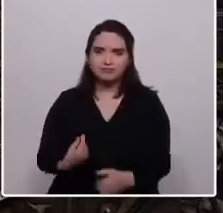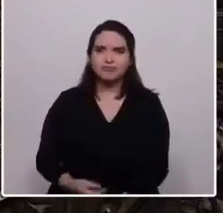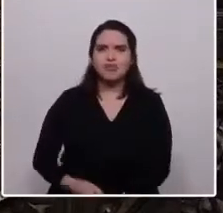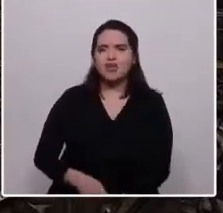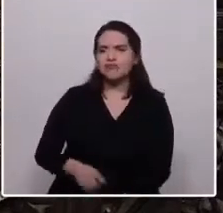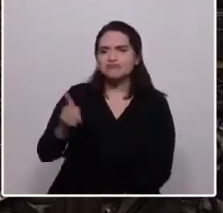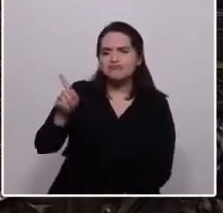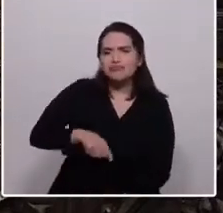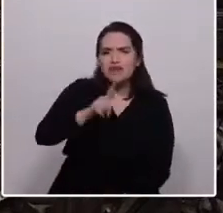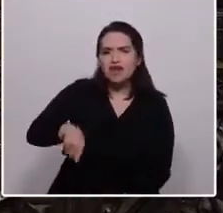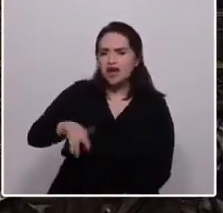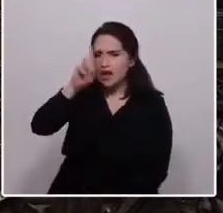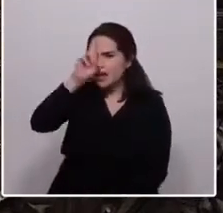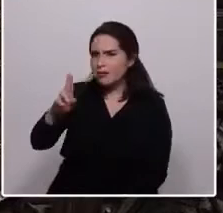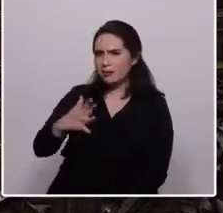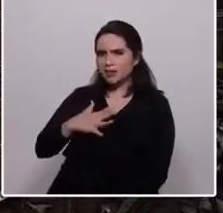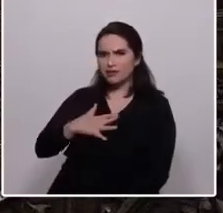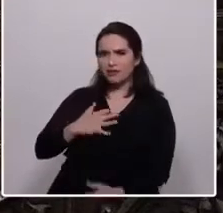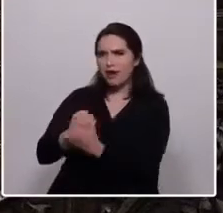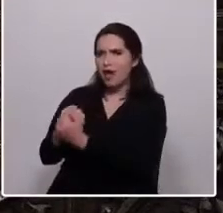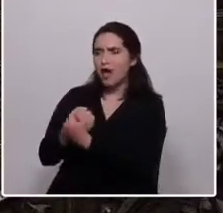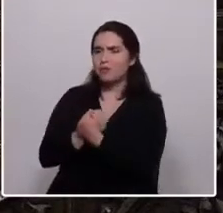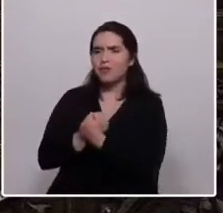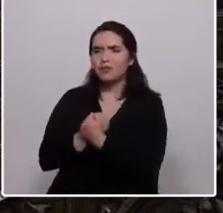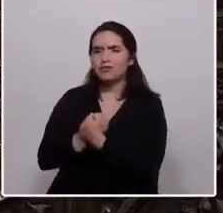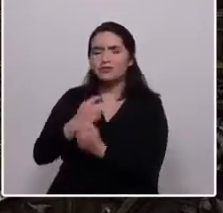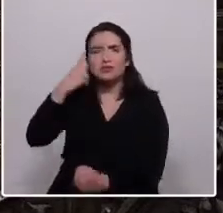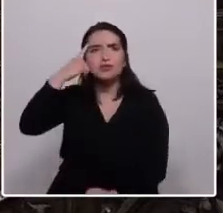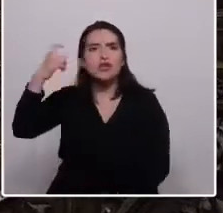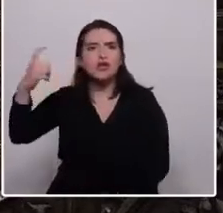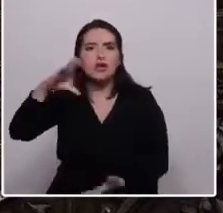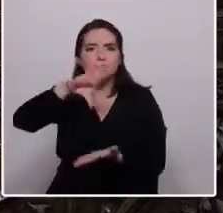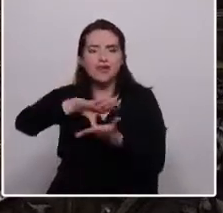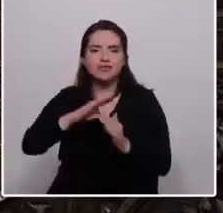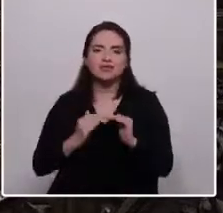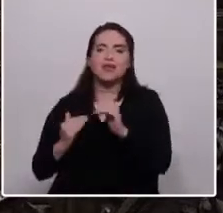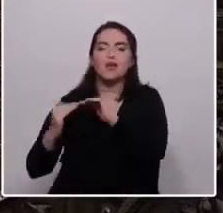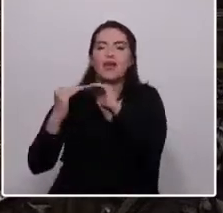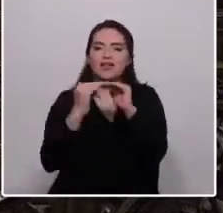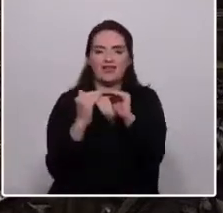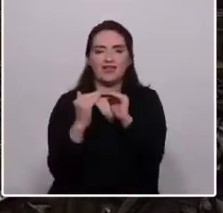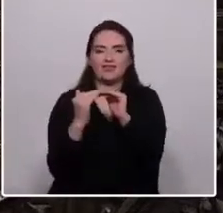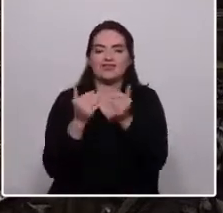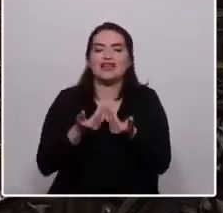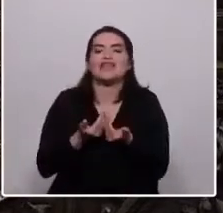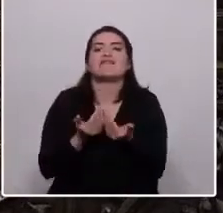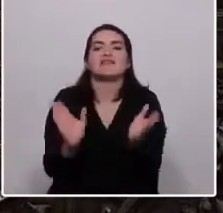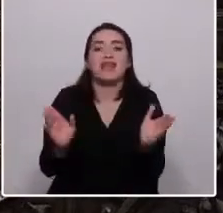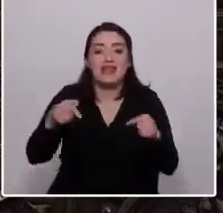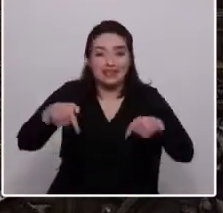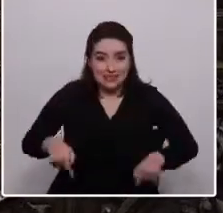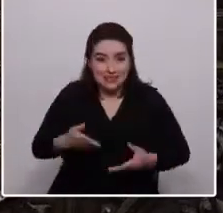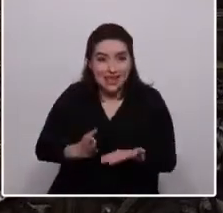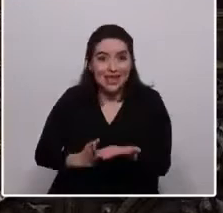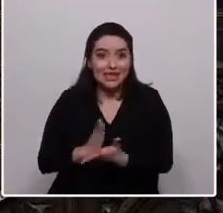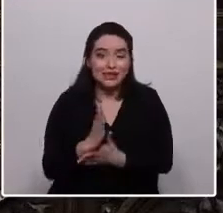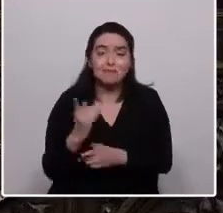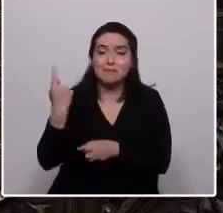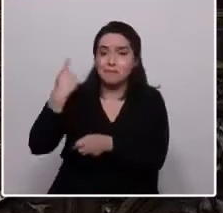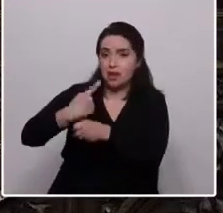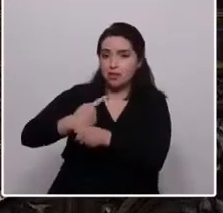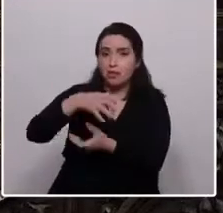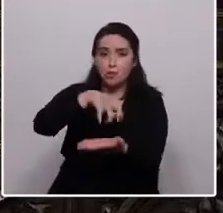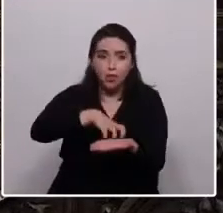fuimos capaces de soñar el país de la igualdad y la libertad. Y desde aquí, donde por mandato de los